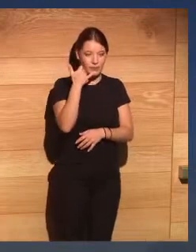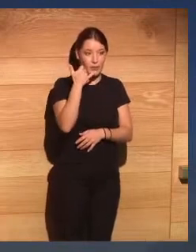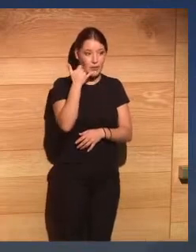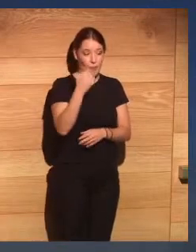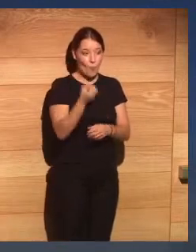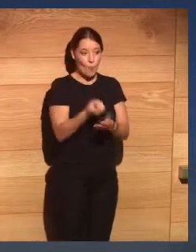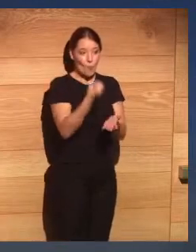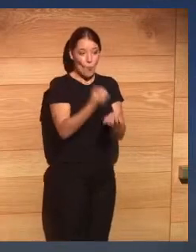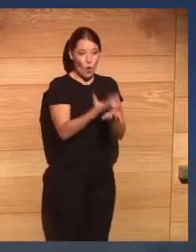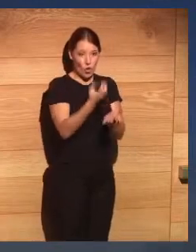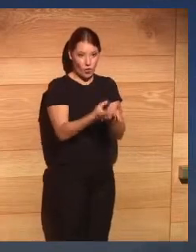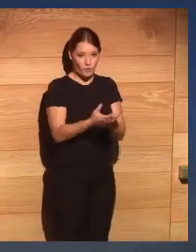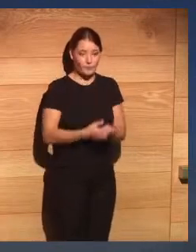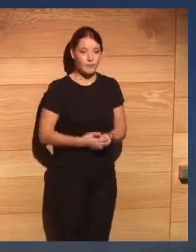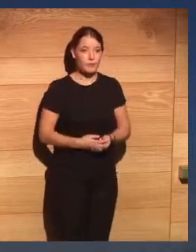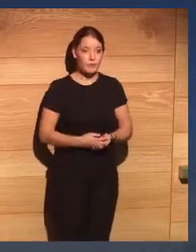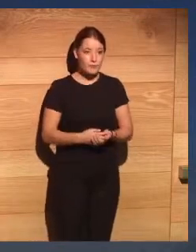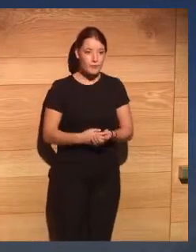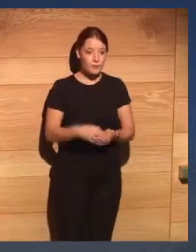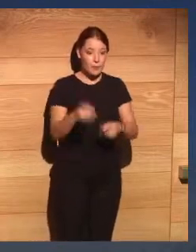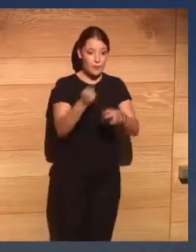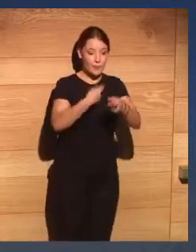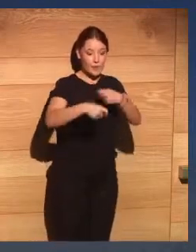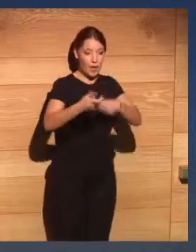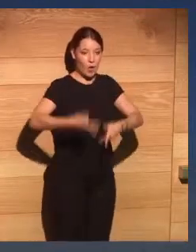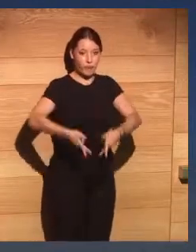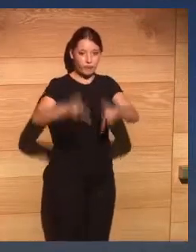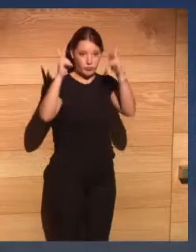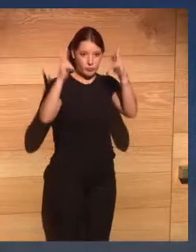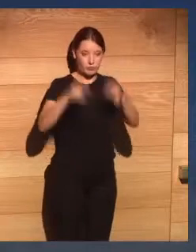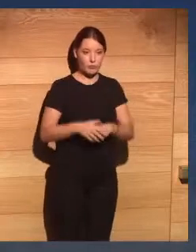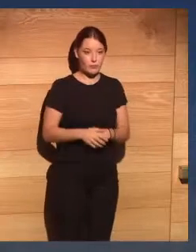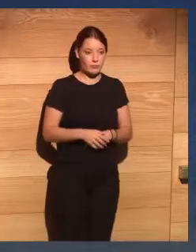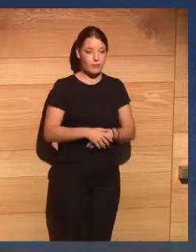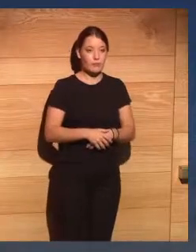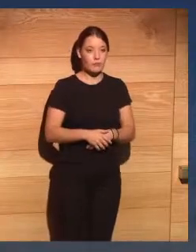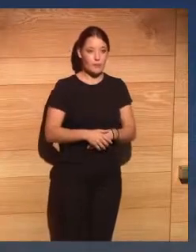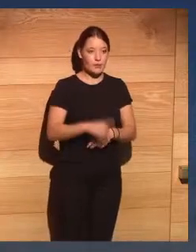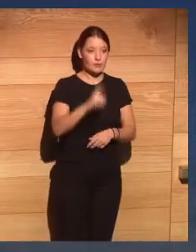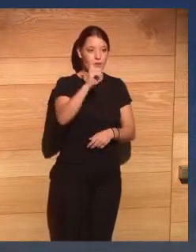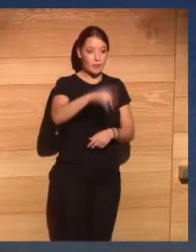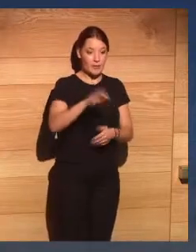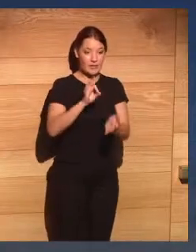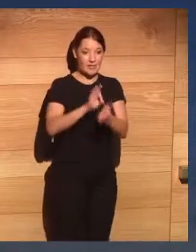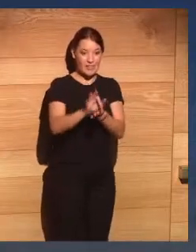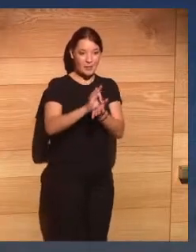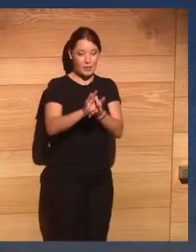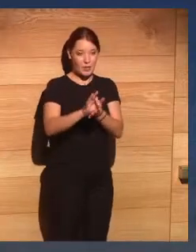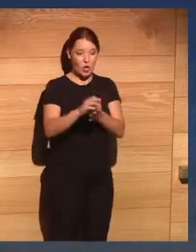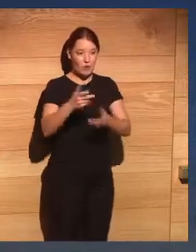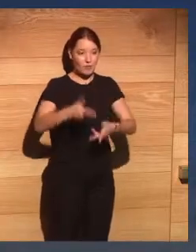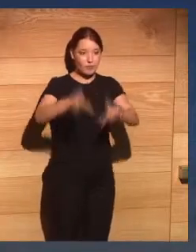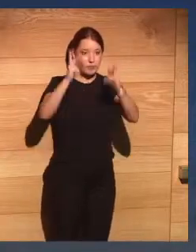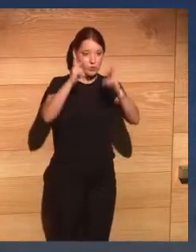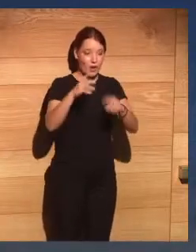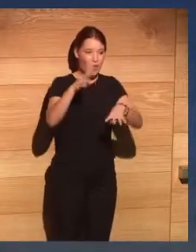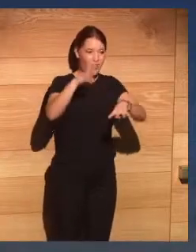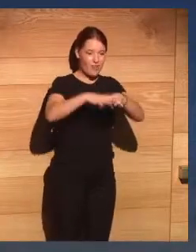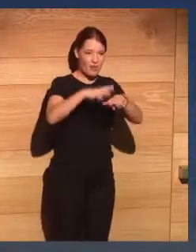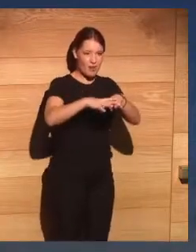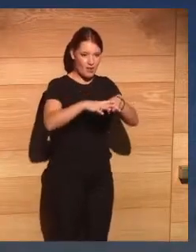se liberaliza el mercado se liberalizan los empiezan los servicios los terminales las redes